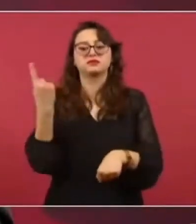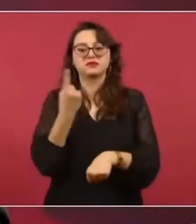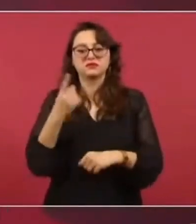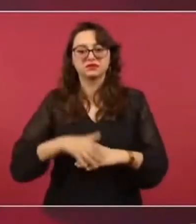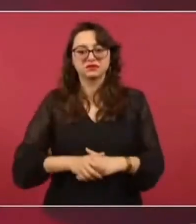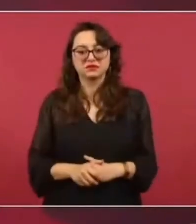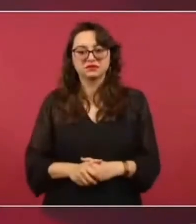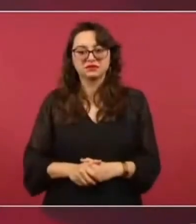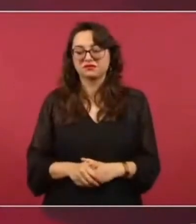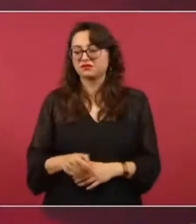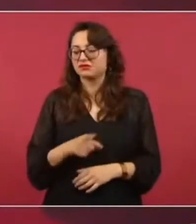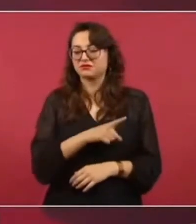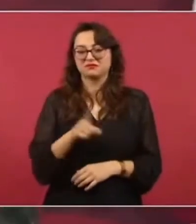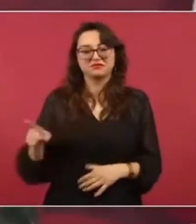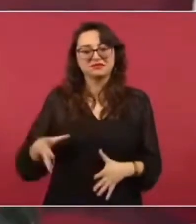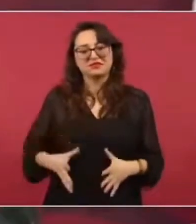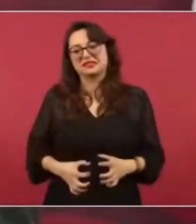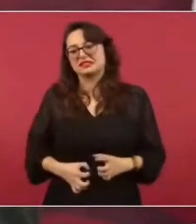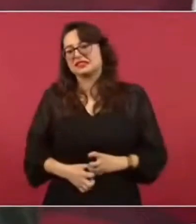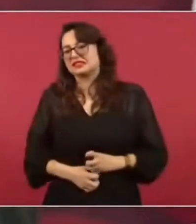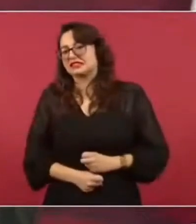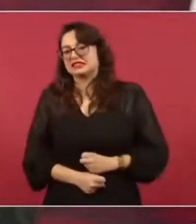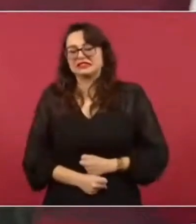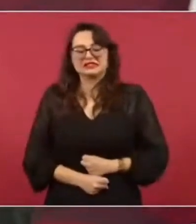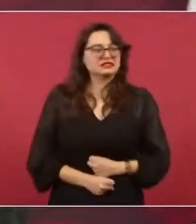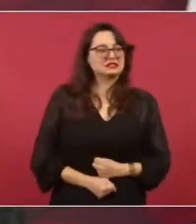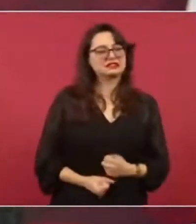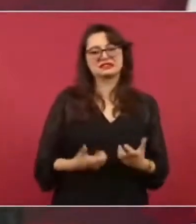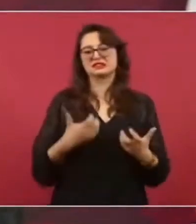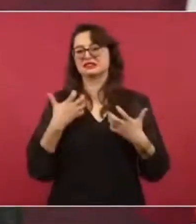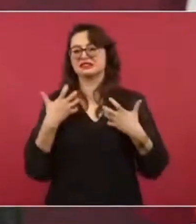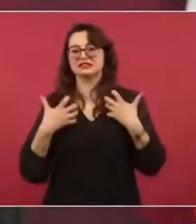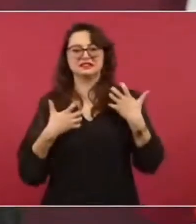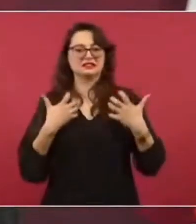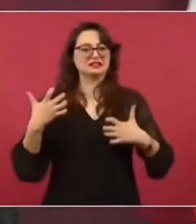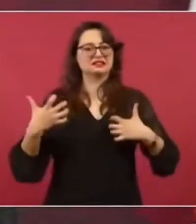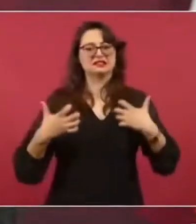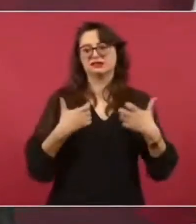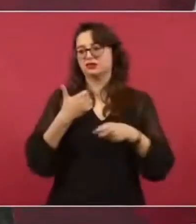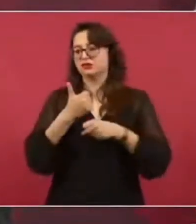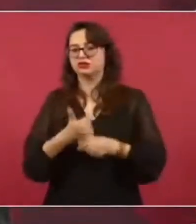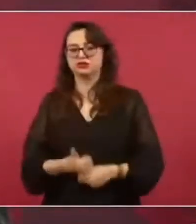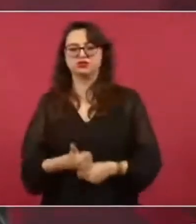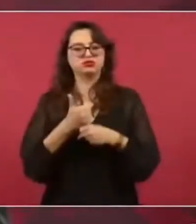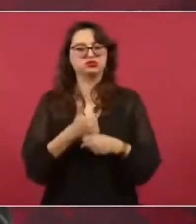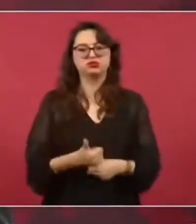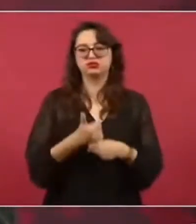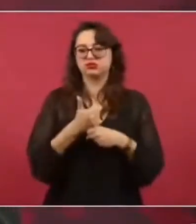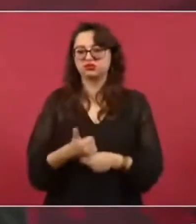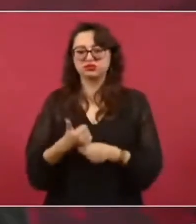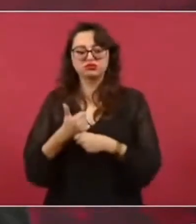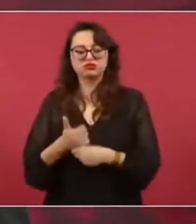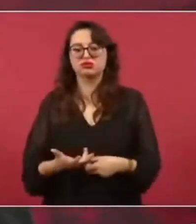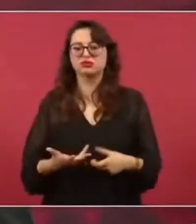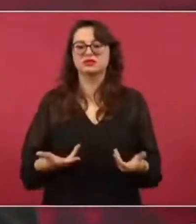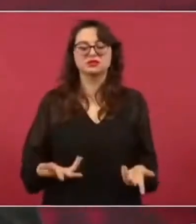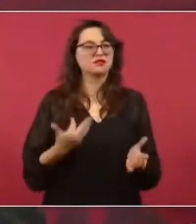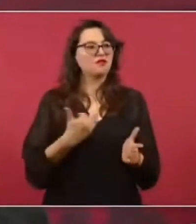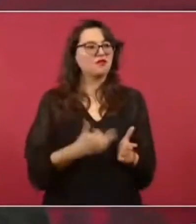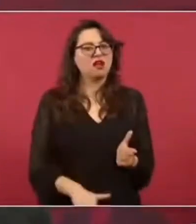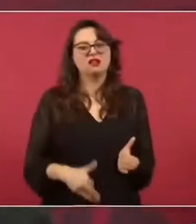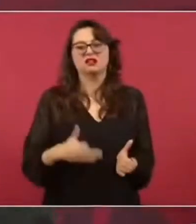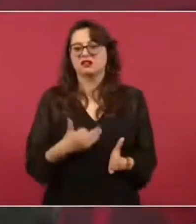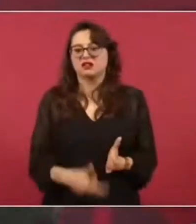insatisfacción, porque están buscando algo que no tienen.